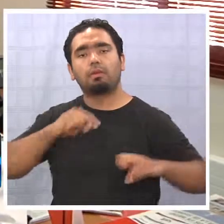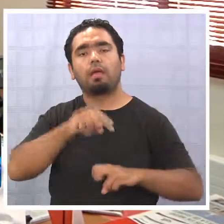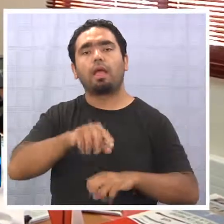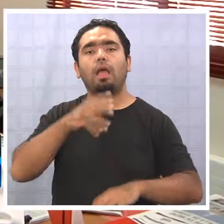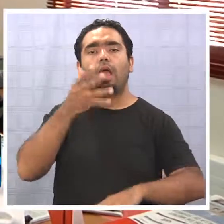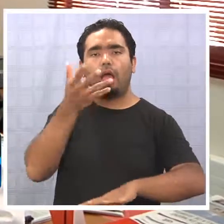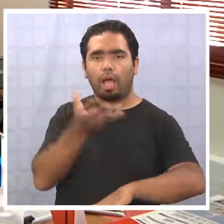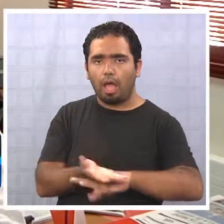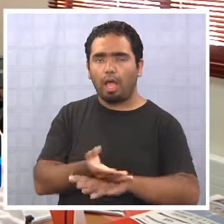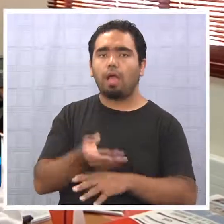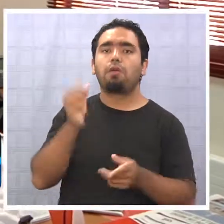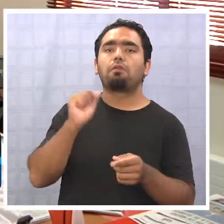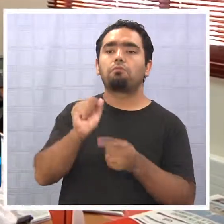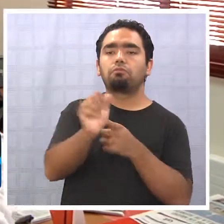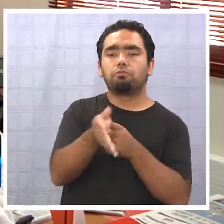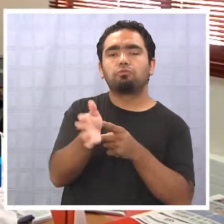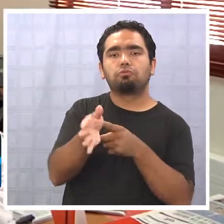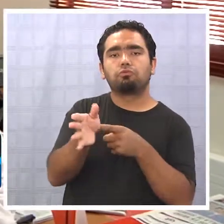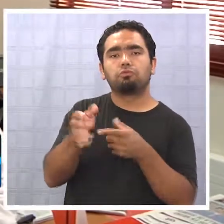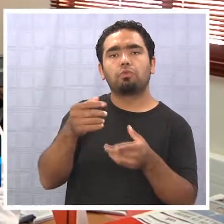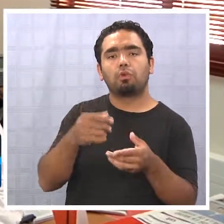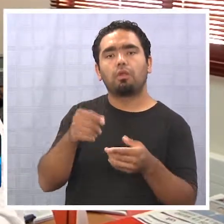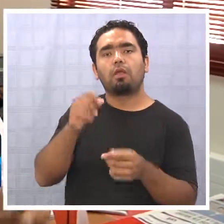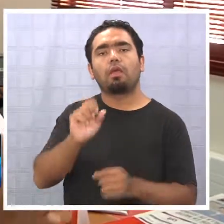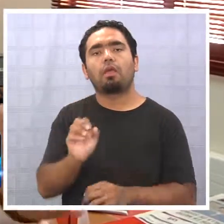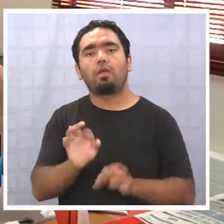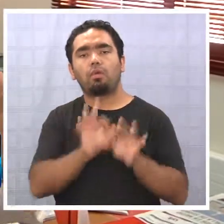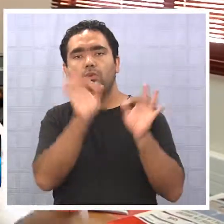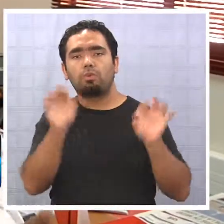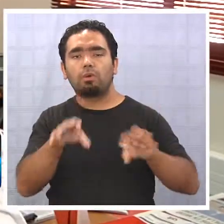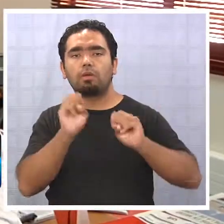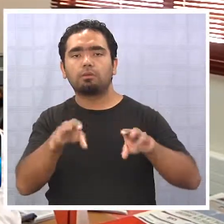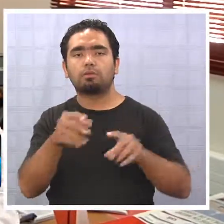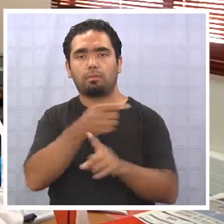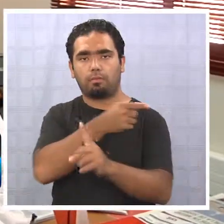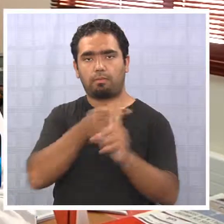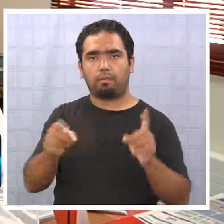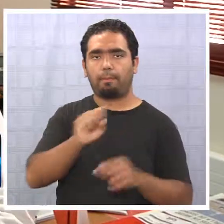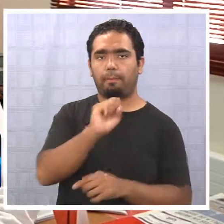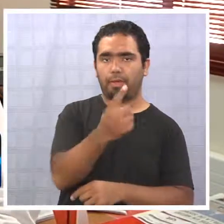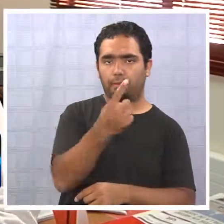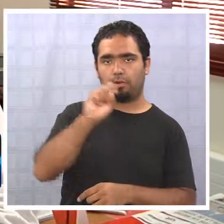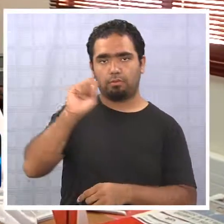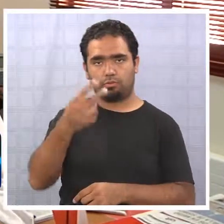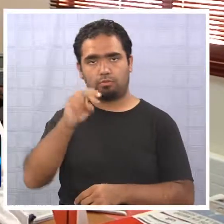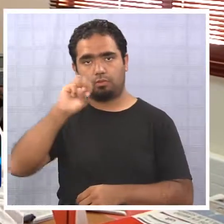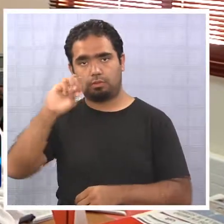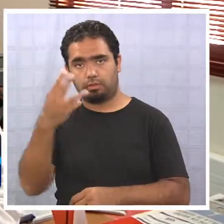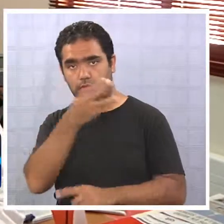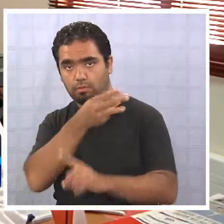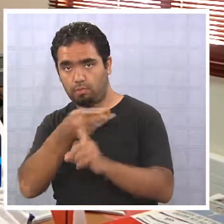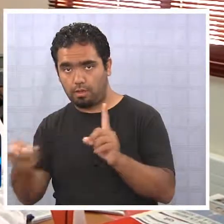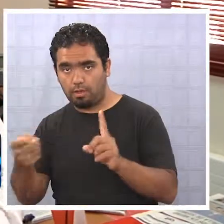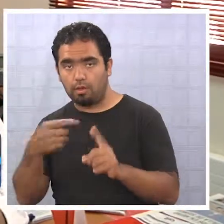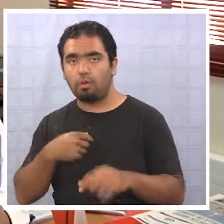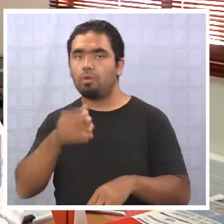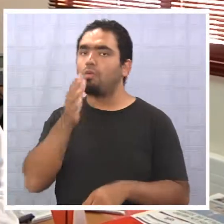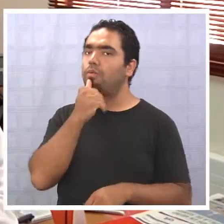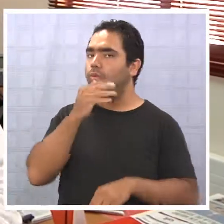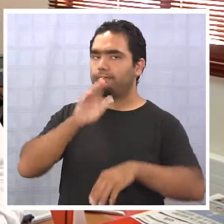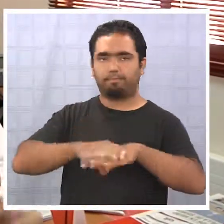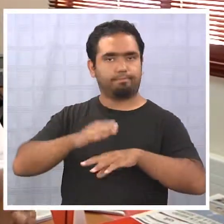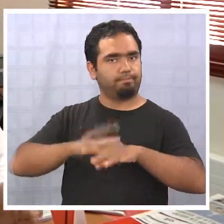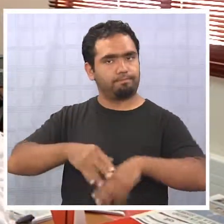funcionando en lo que es educación media, el curso de primero medio, segundo medio y tercero medio, sin